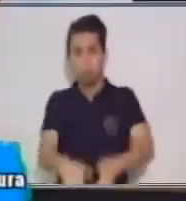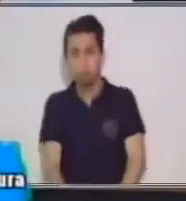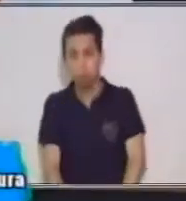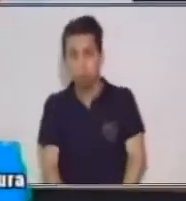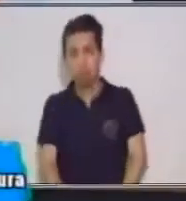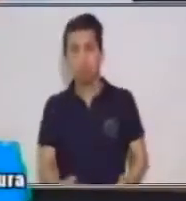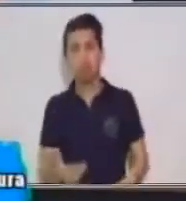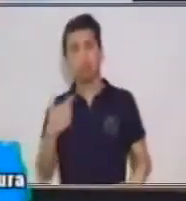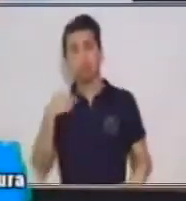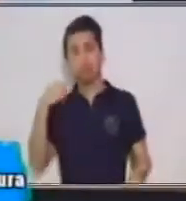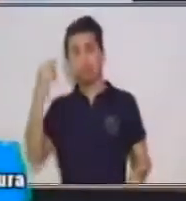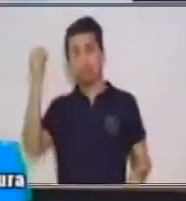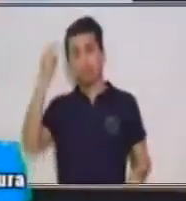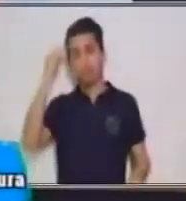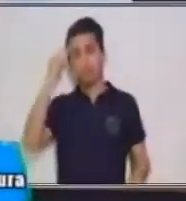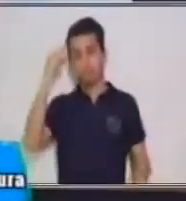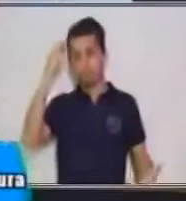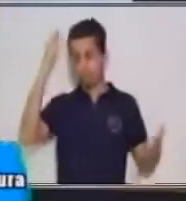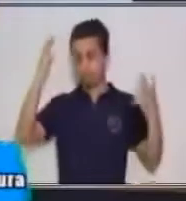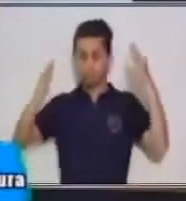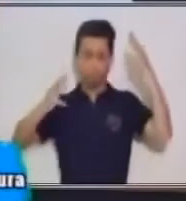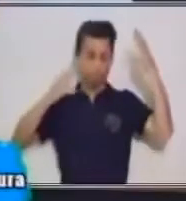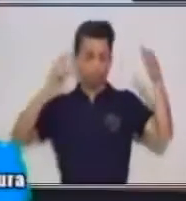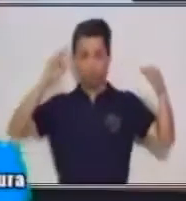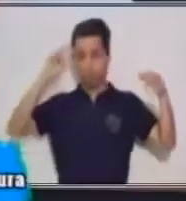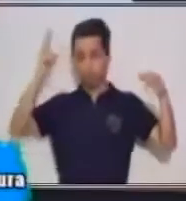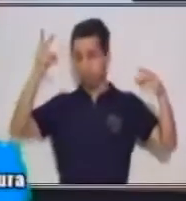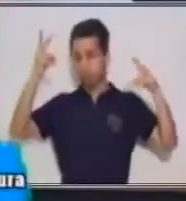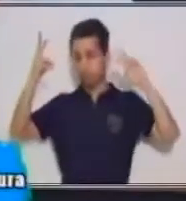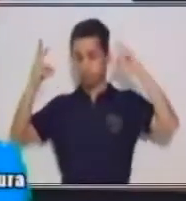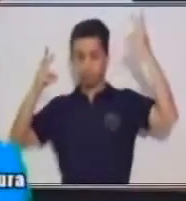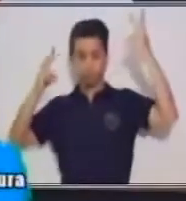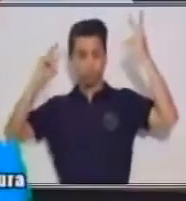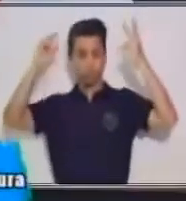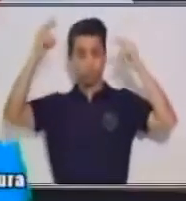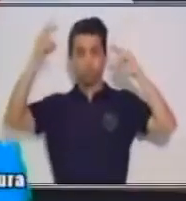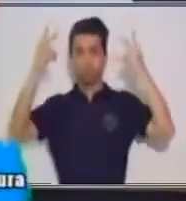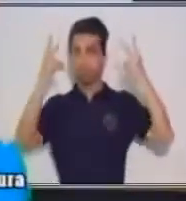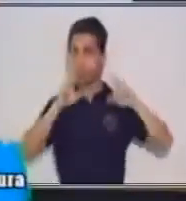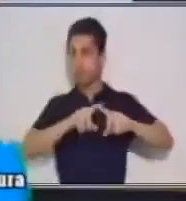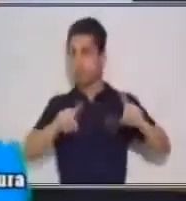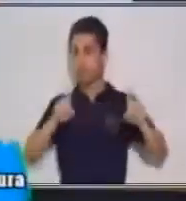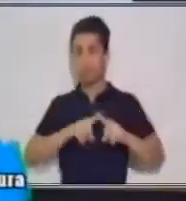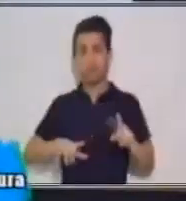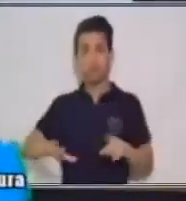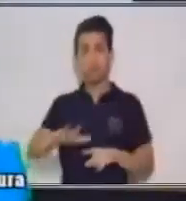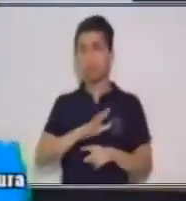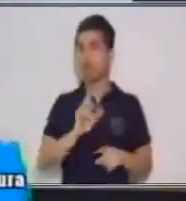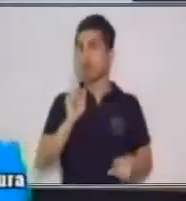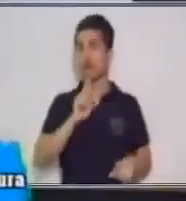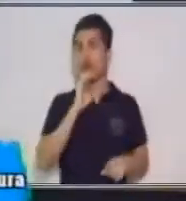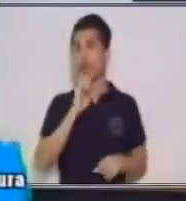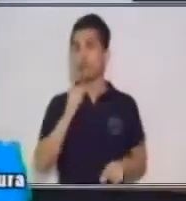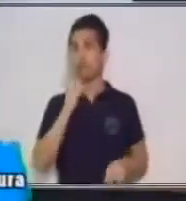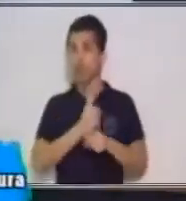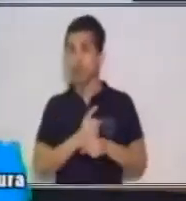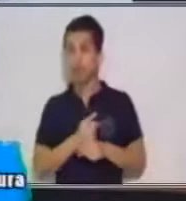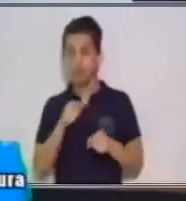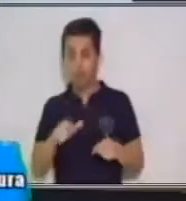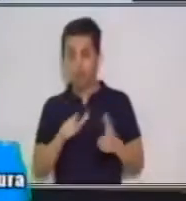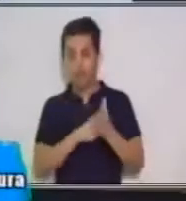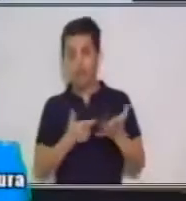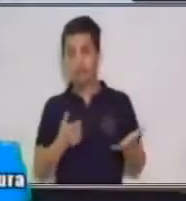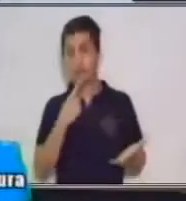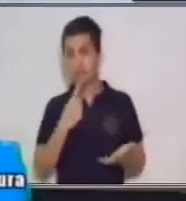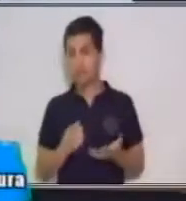divagar y puedo inventar un sinfín de escenarios que posiblemente no sea lo que esté en el libro,